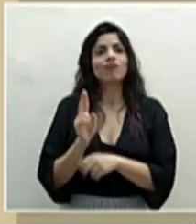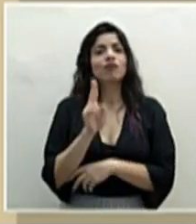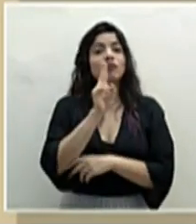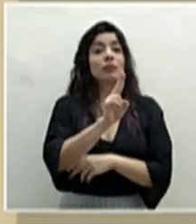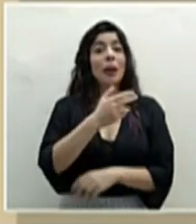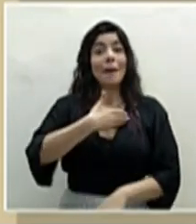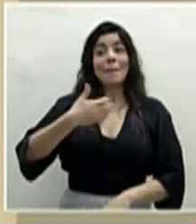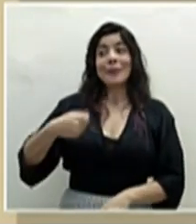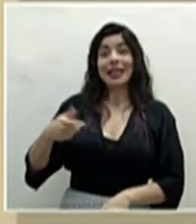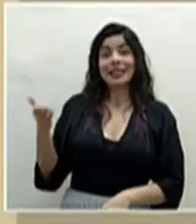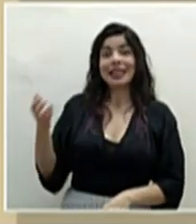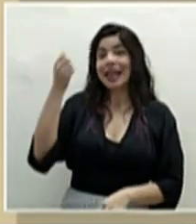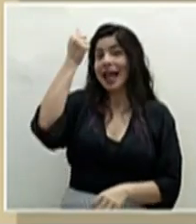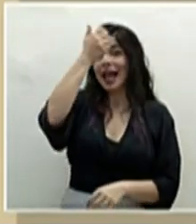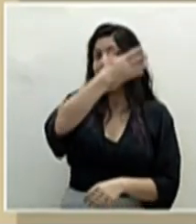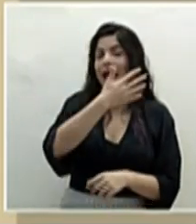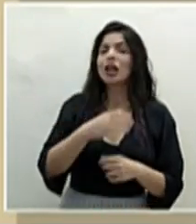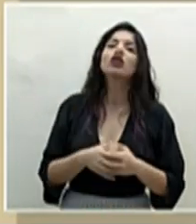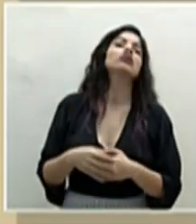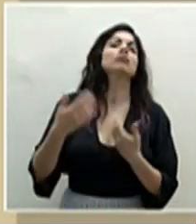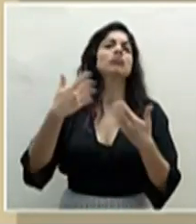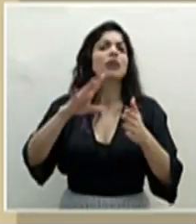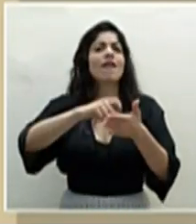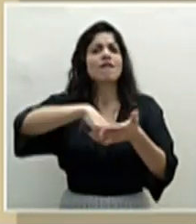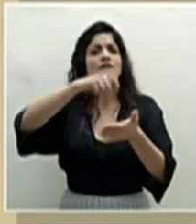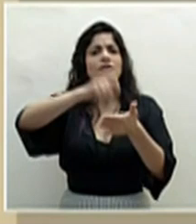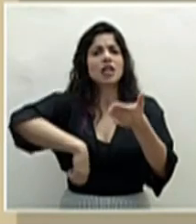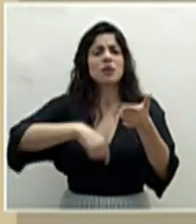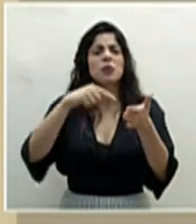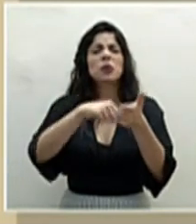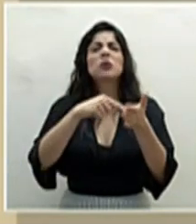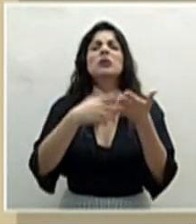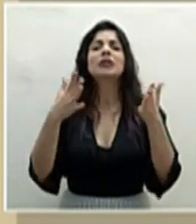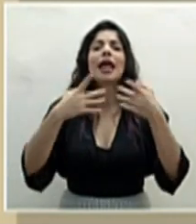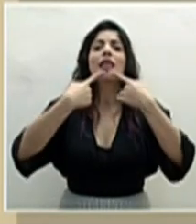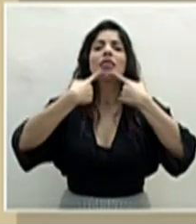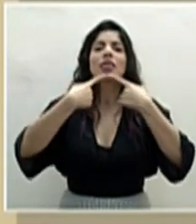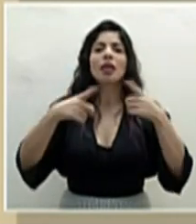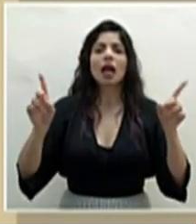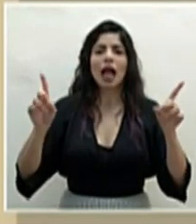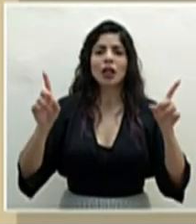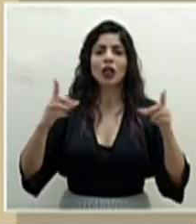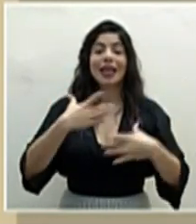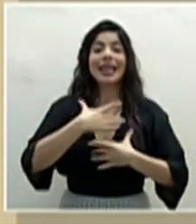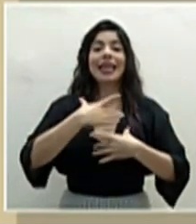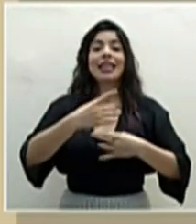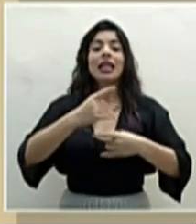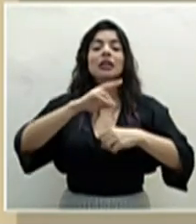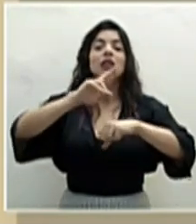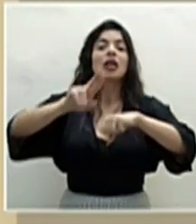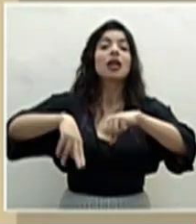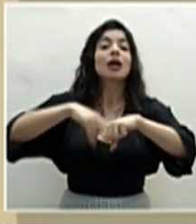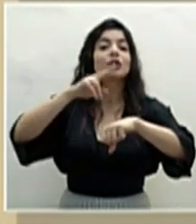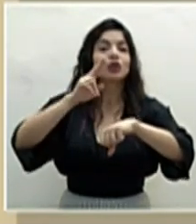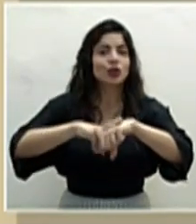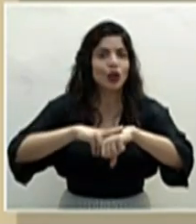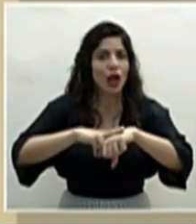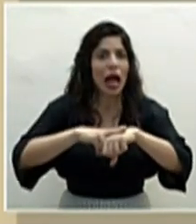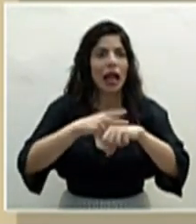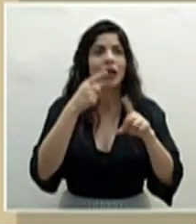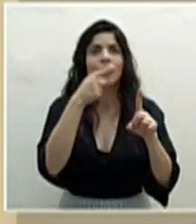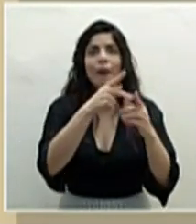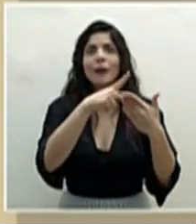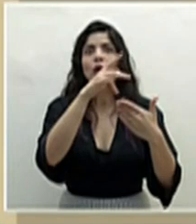presidente Carlos Alvarado firmó una declaratoria de interés nacional en este